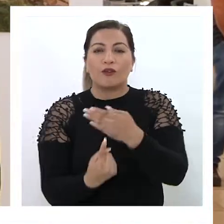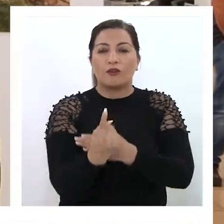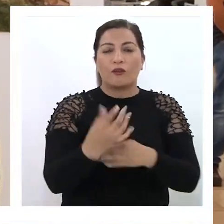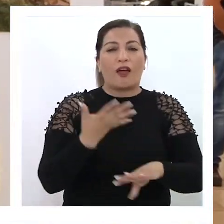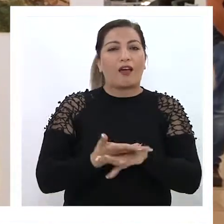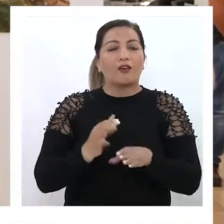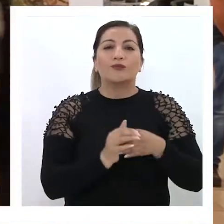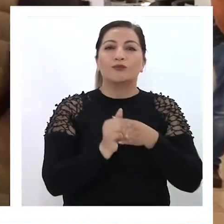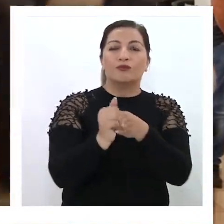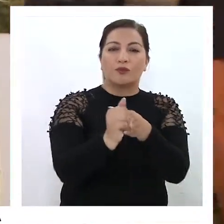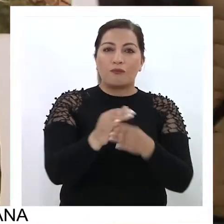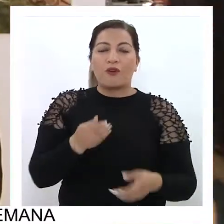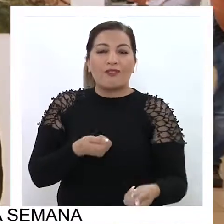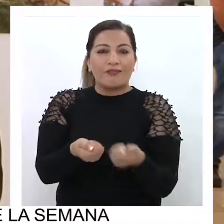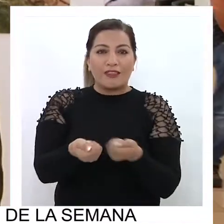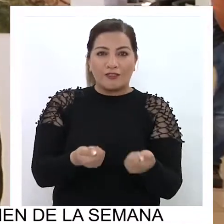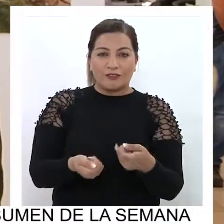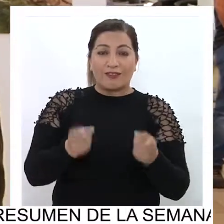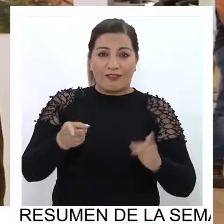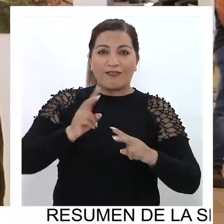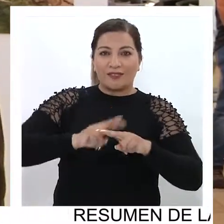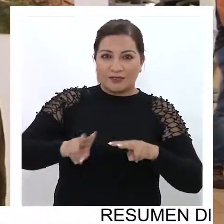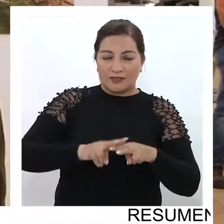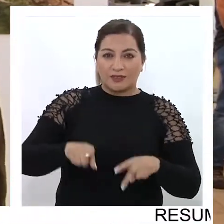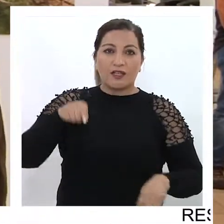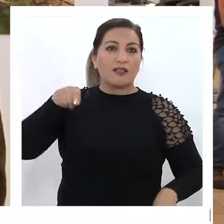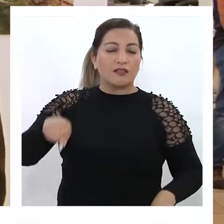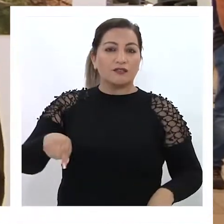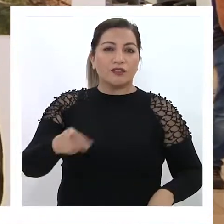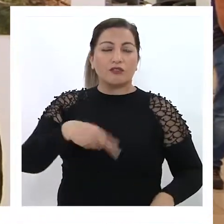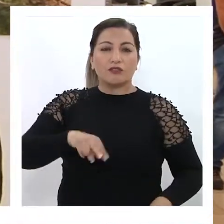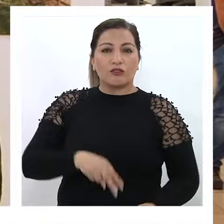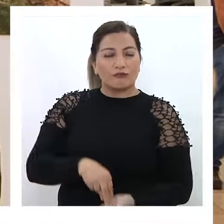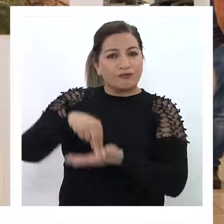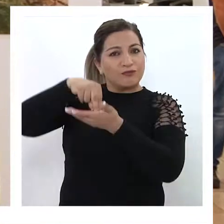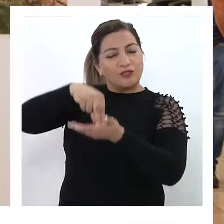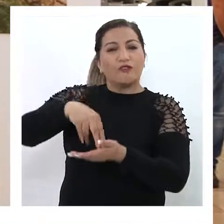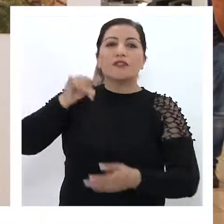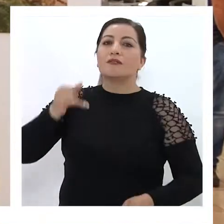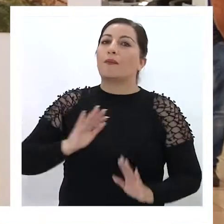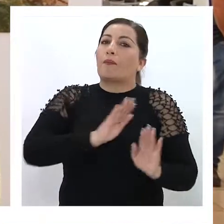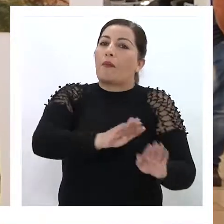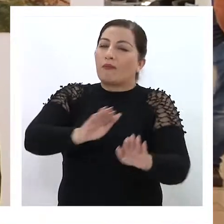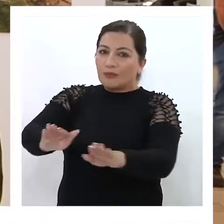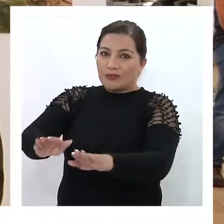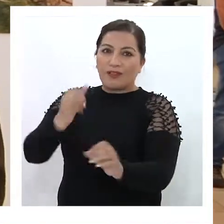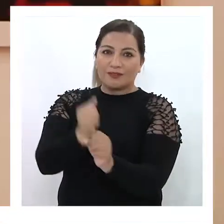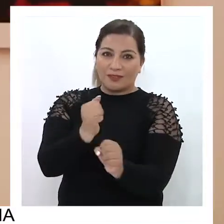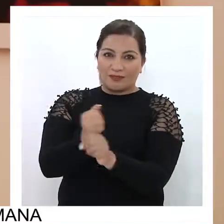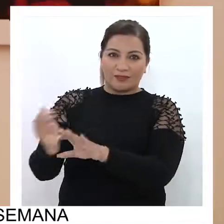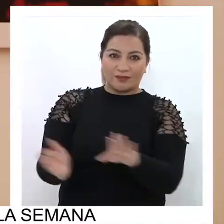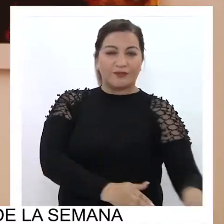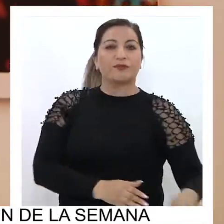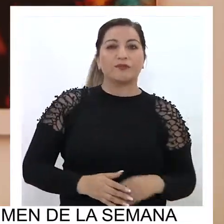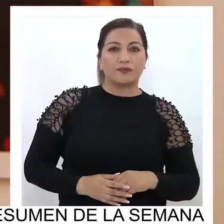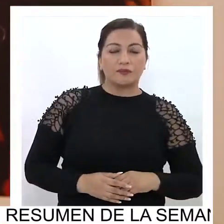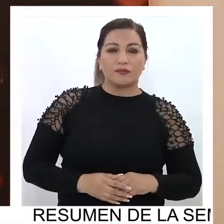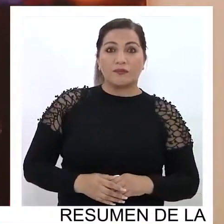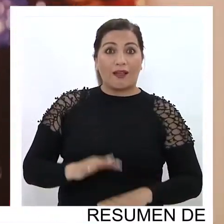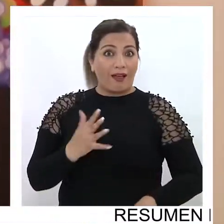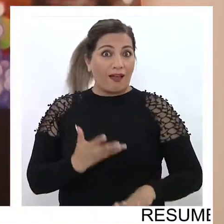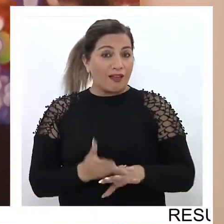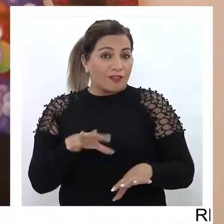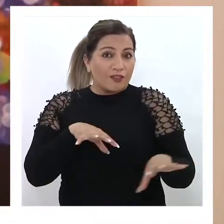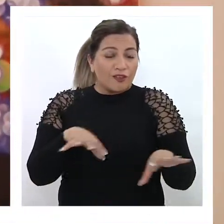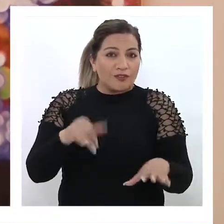turismo de negocio que se debe propiciar y por eso que Zona Franca está dispuesta a estar siempre colaborando con este tipo de acciones. Pero si